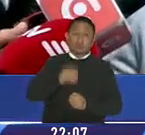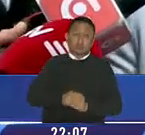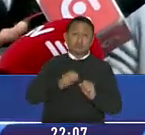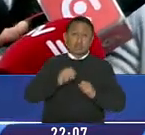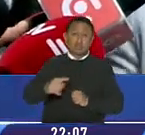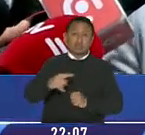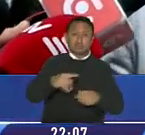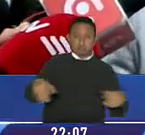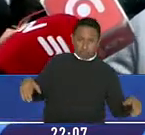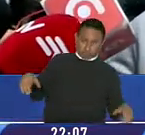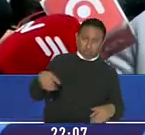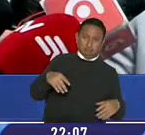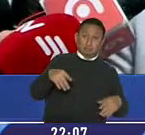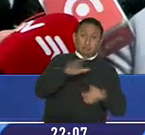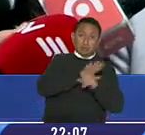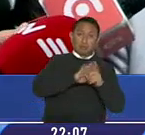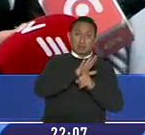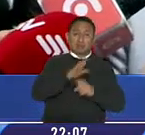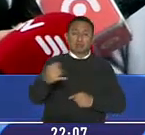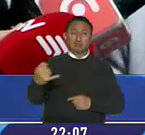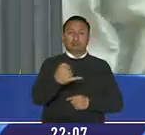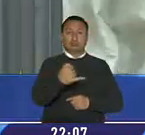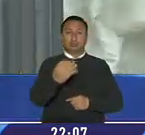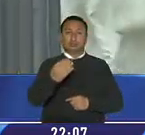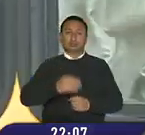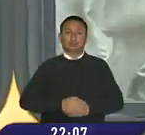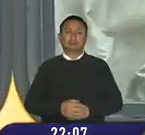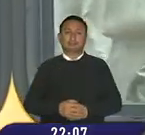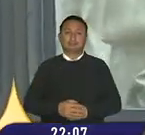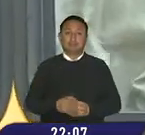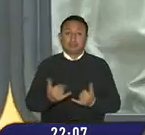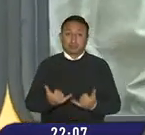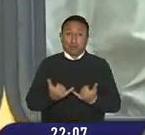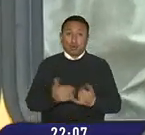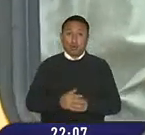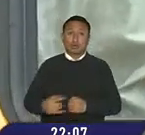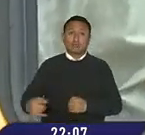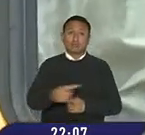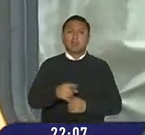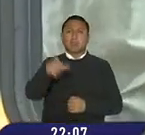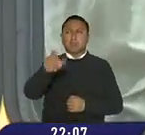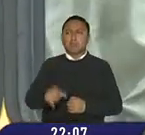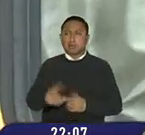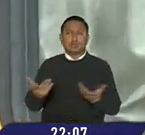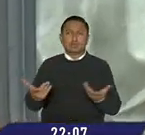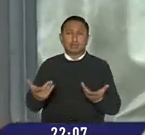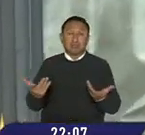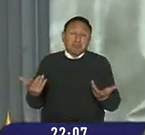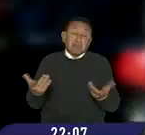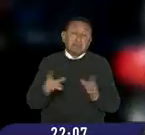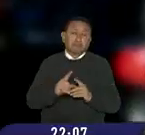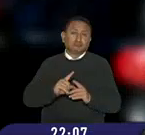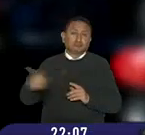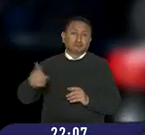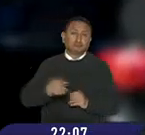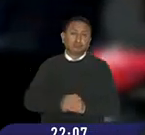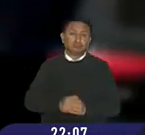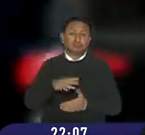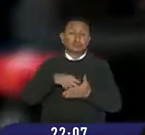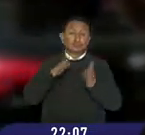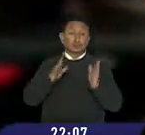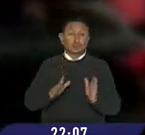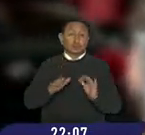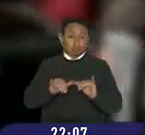vulnerar sexualmente a esta niña. Al momento se desconoce el paradero del presunto agresor. Los estudiantes